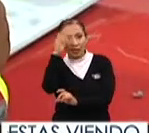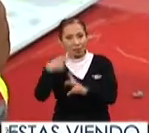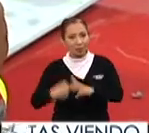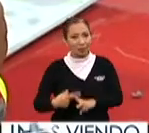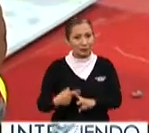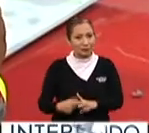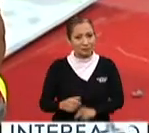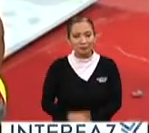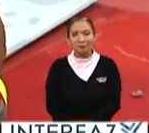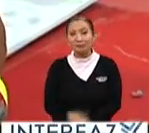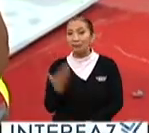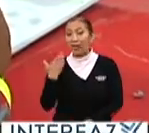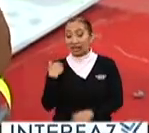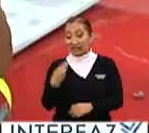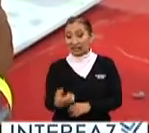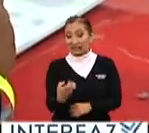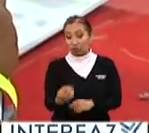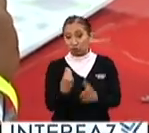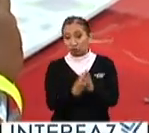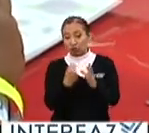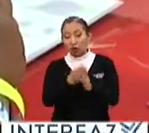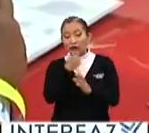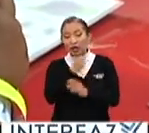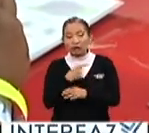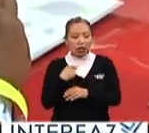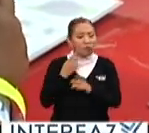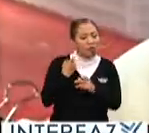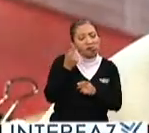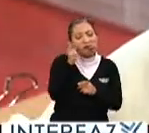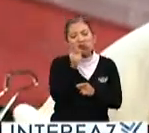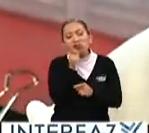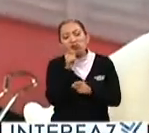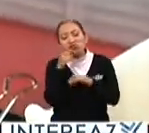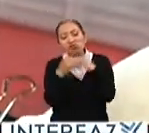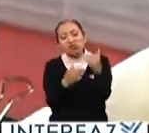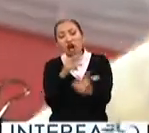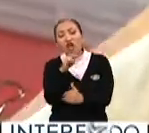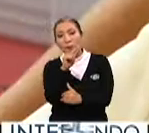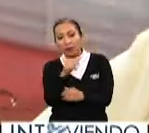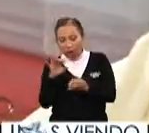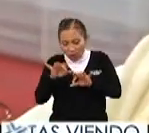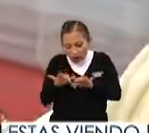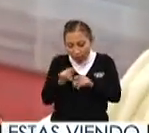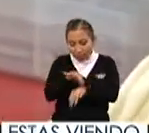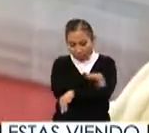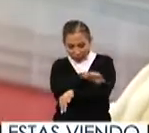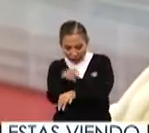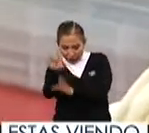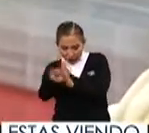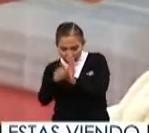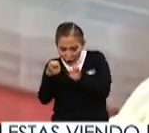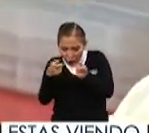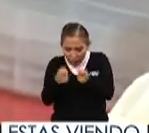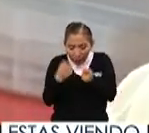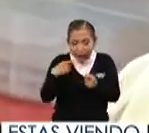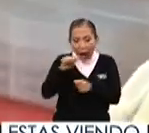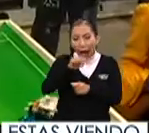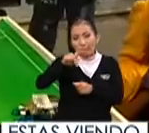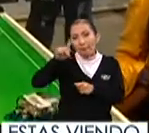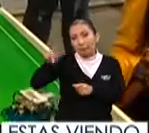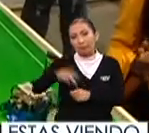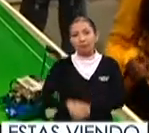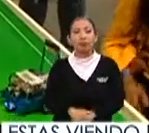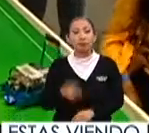y matemáticas en estos cursos los niños dan sus primeros pasos en robótica programación diseño de videojuegos y aplicaciones